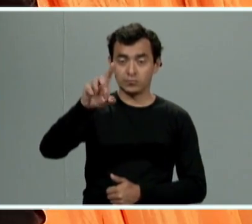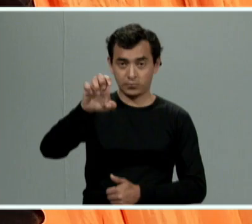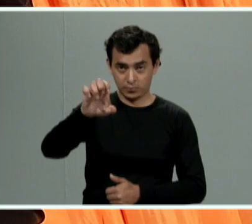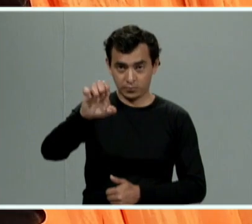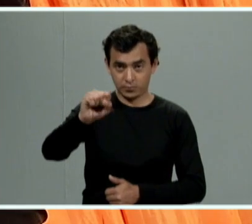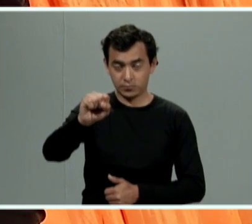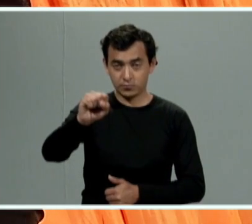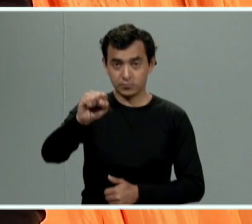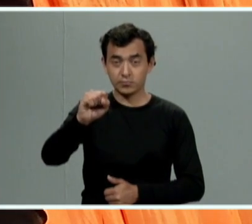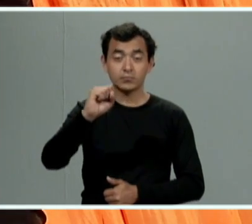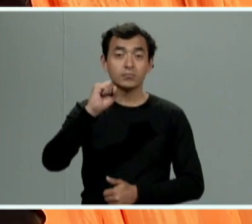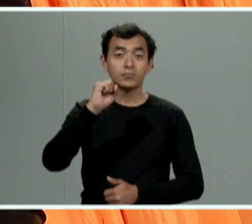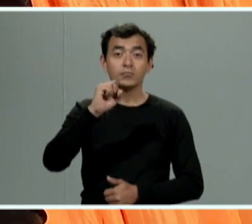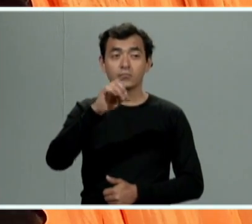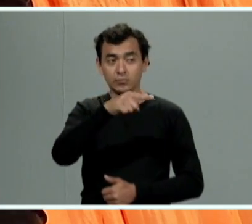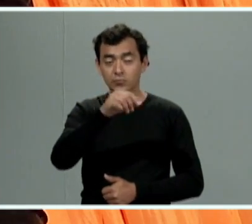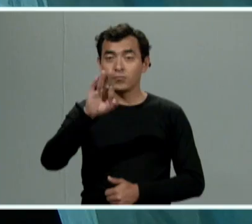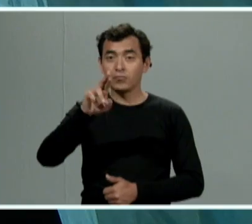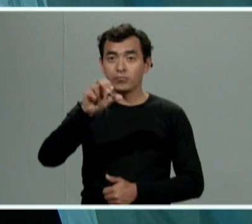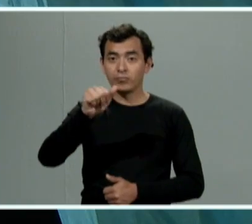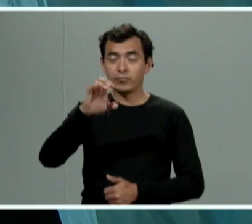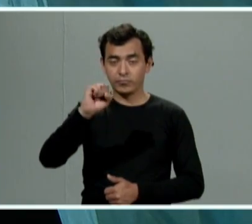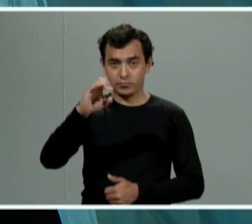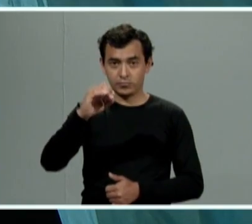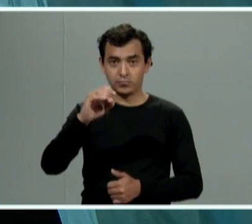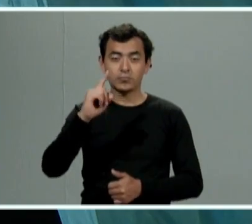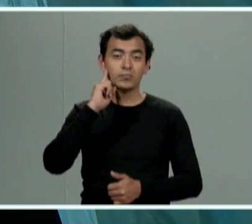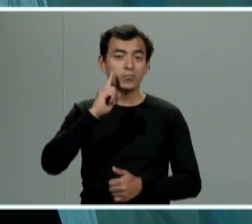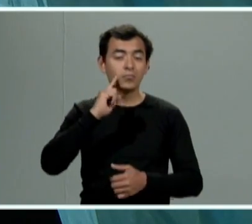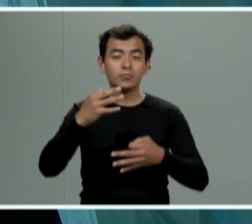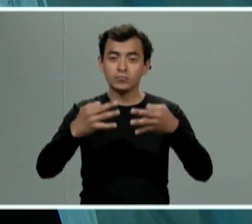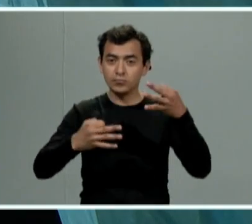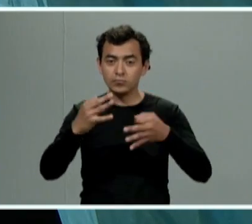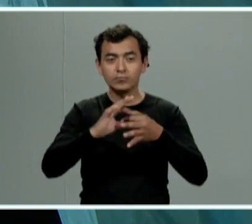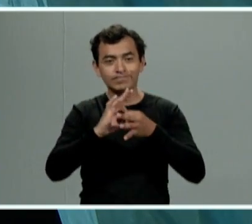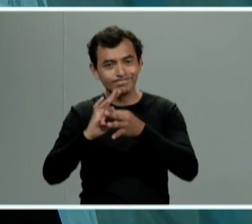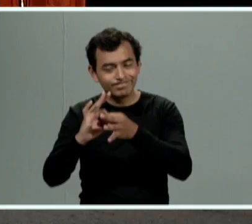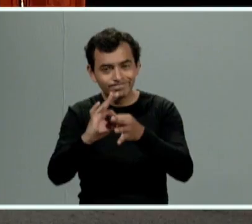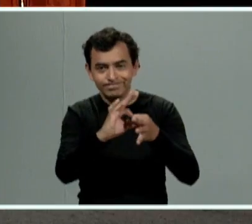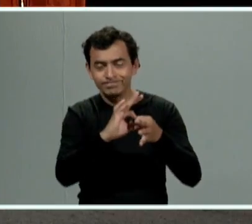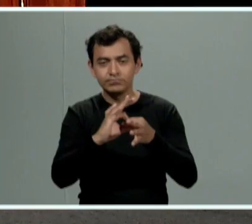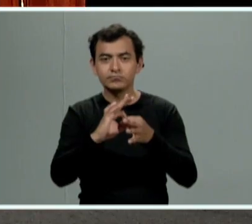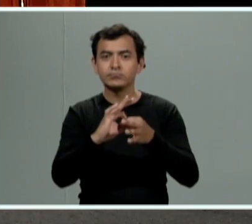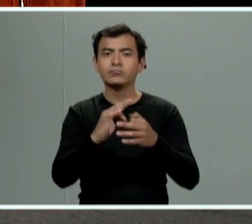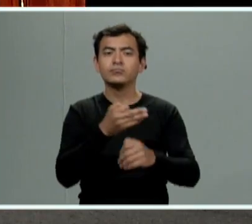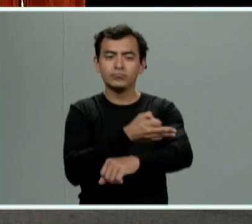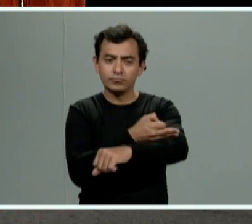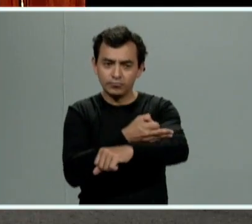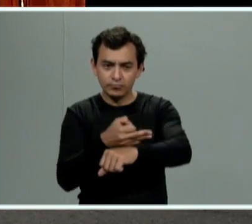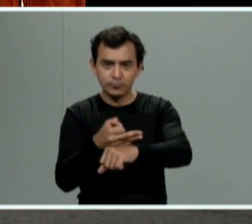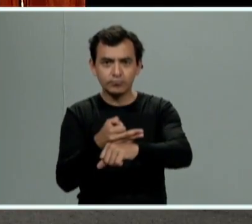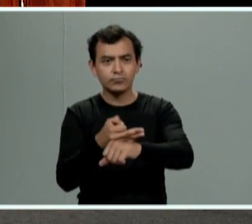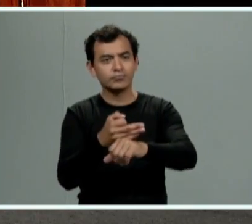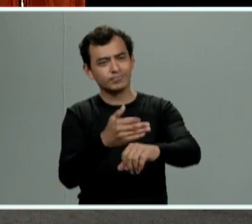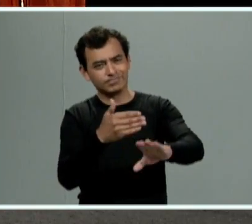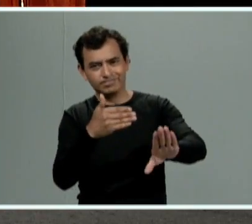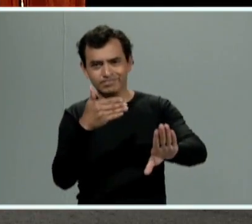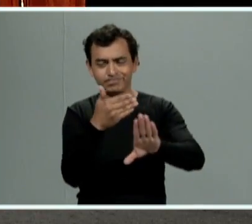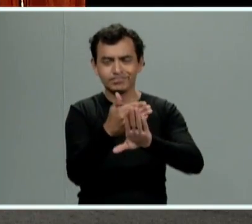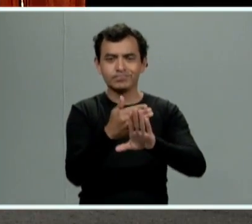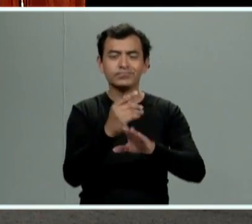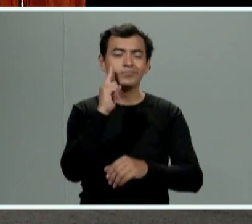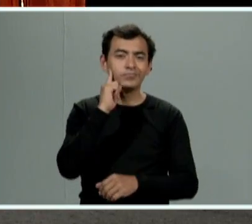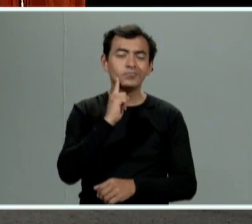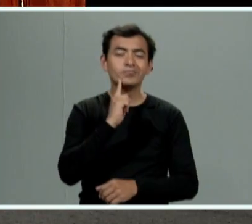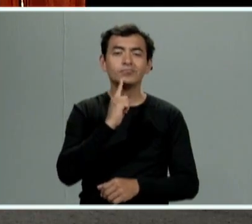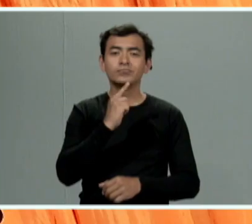a francisca costa pérez fiscal auxiliar de la fiscal coordinadora especializada en investigación de delitos de violencia contra la familia las mujeres niñas